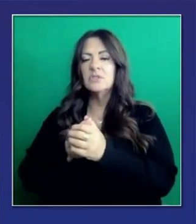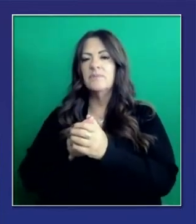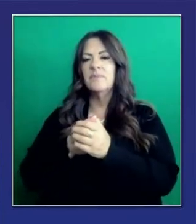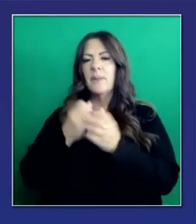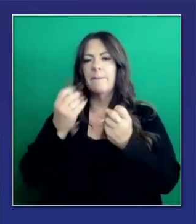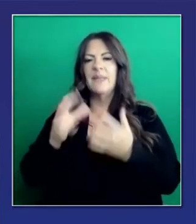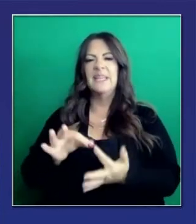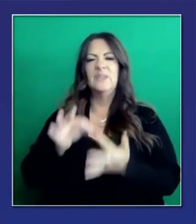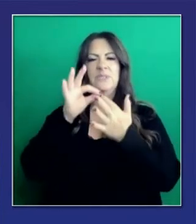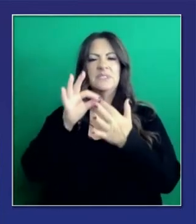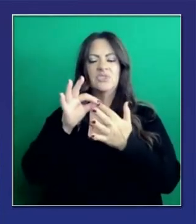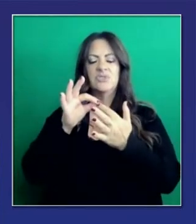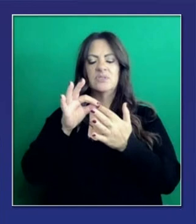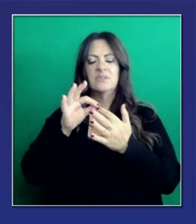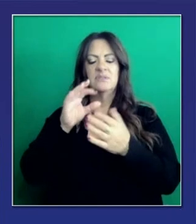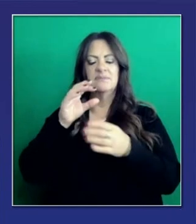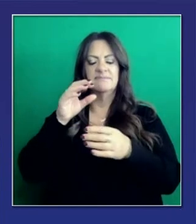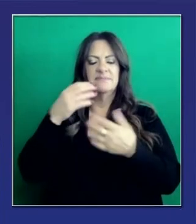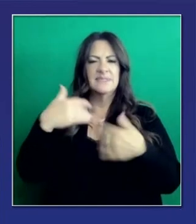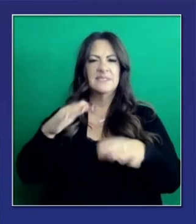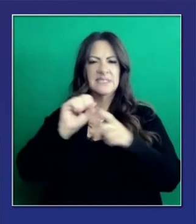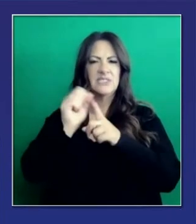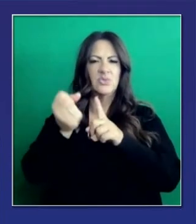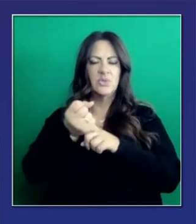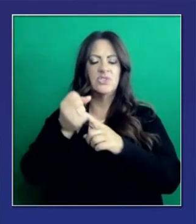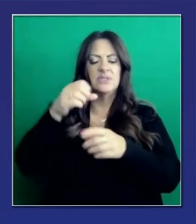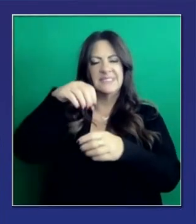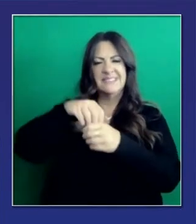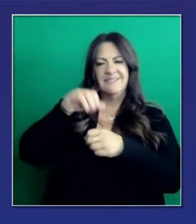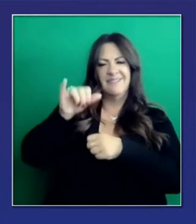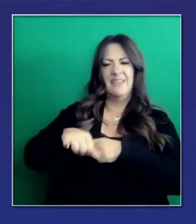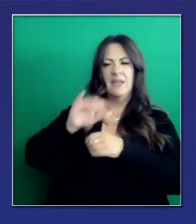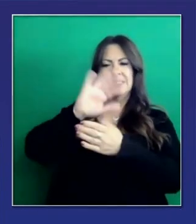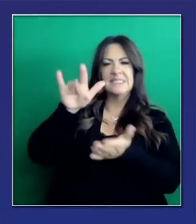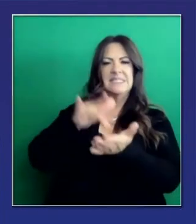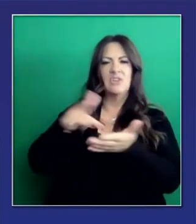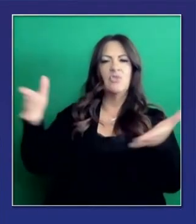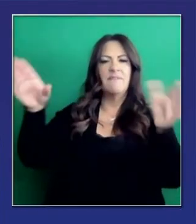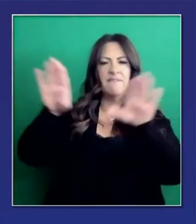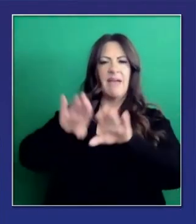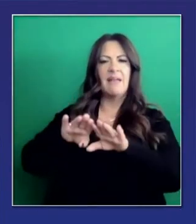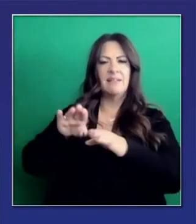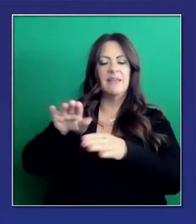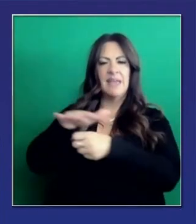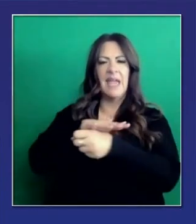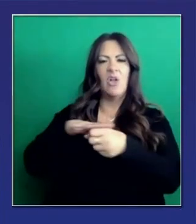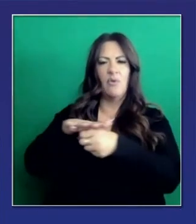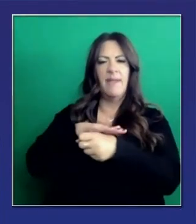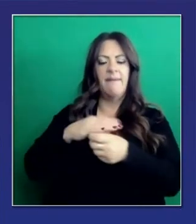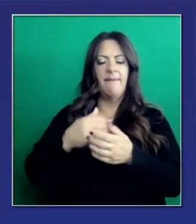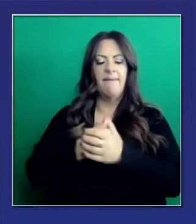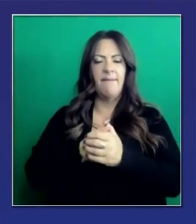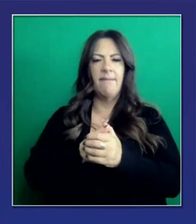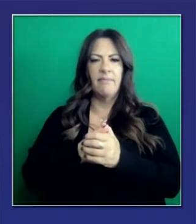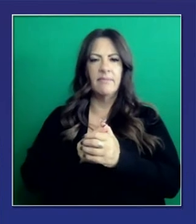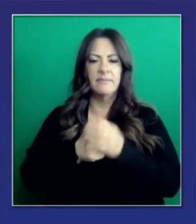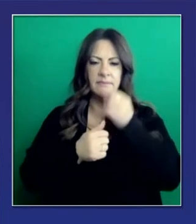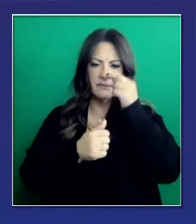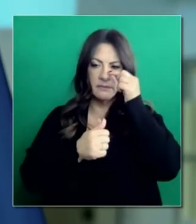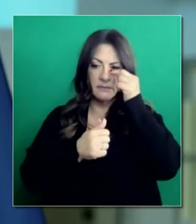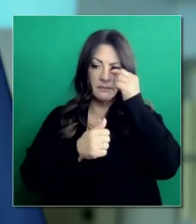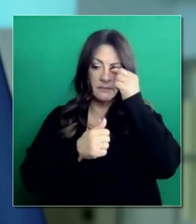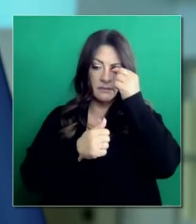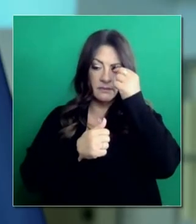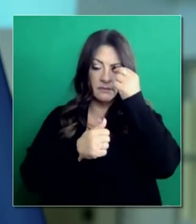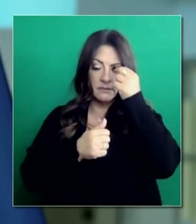únicos particulares en el Valle Central comparados con la costa. Disculpen que estoy hablando más de la cuenta, pero la información se la enviaré muy pronto. Ahora bien,